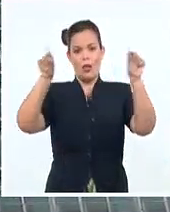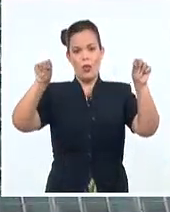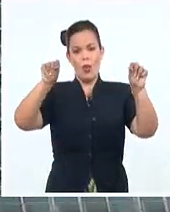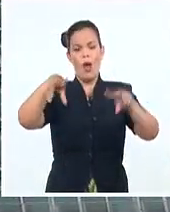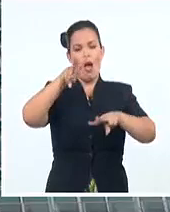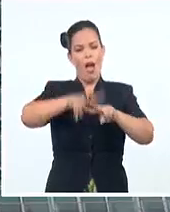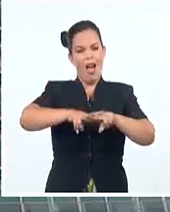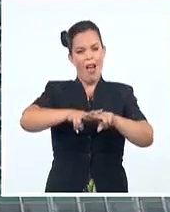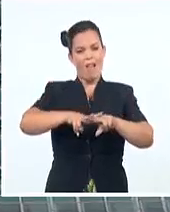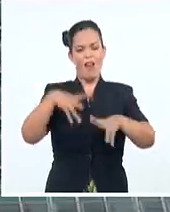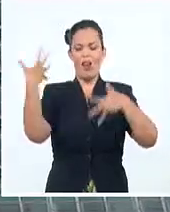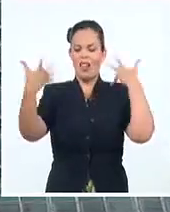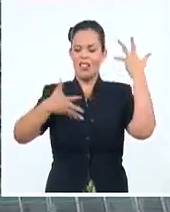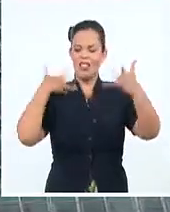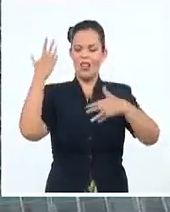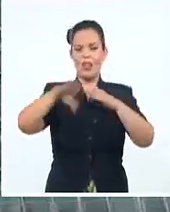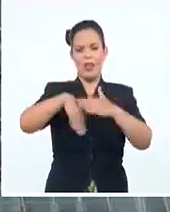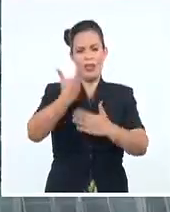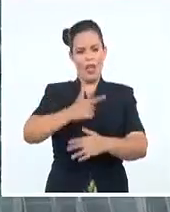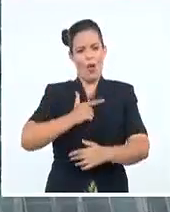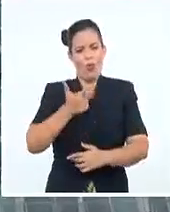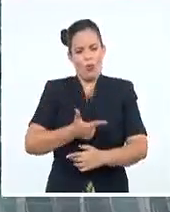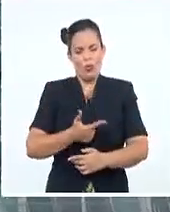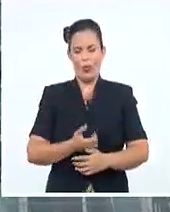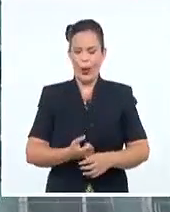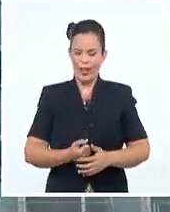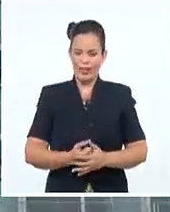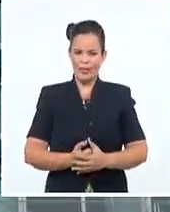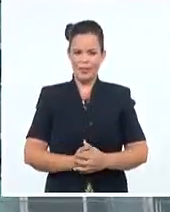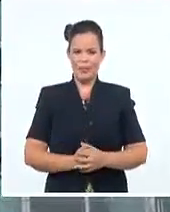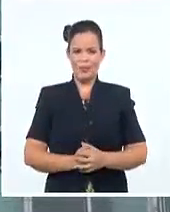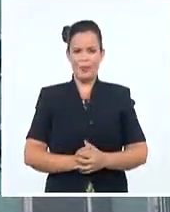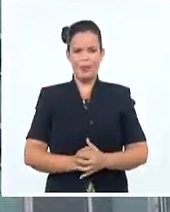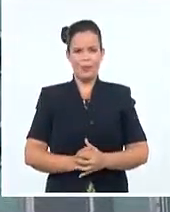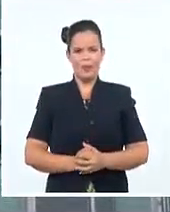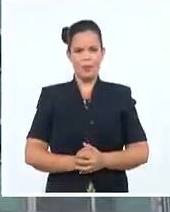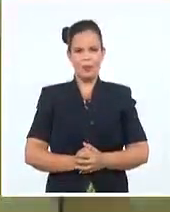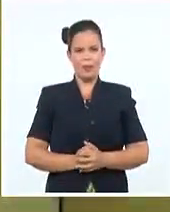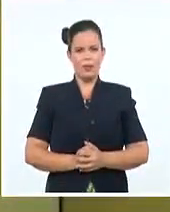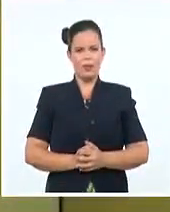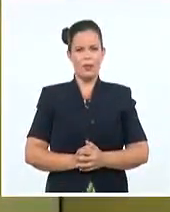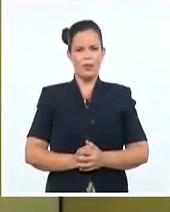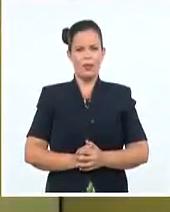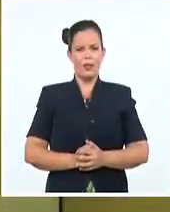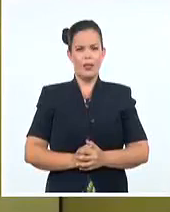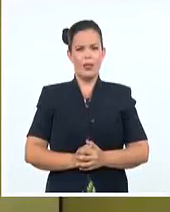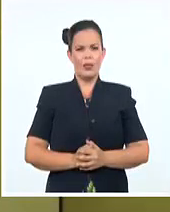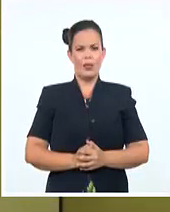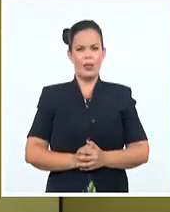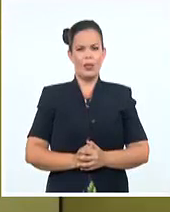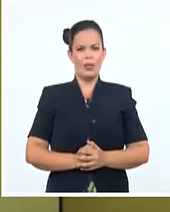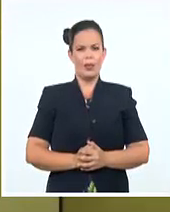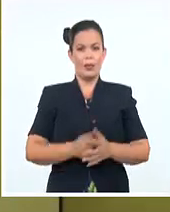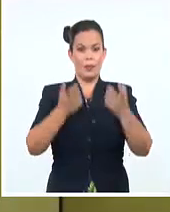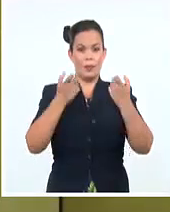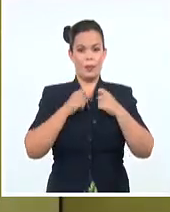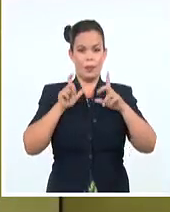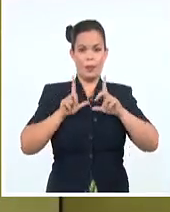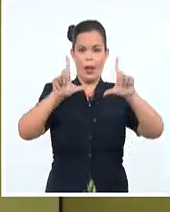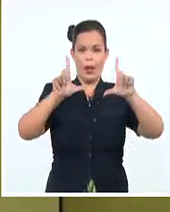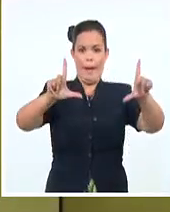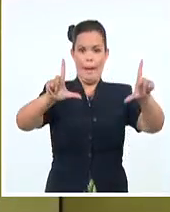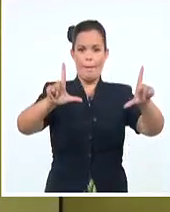William Capote, Aleida Piñero Meneses, Sistema Informativo de la Televisión Cubana. La entrega de los Premios de Cultura